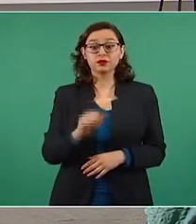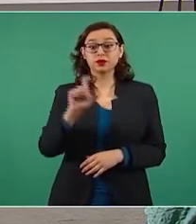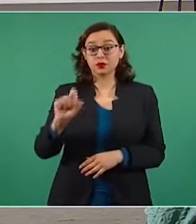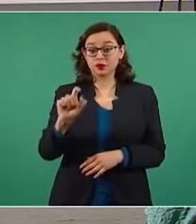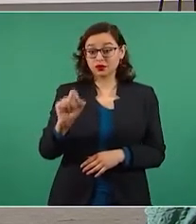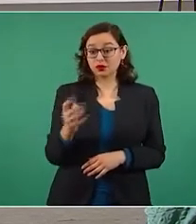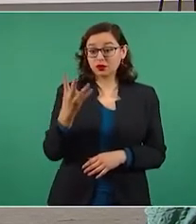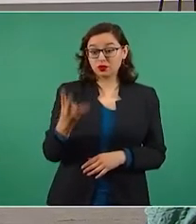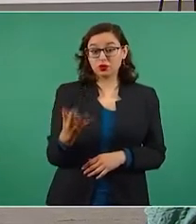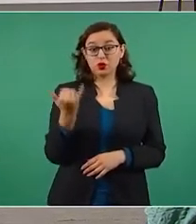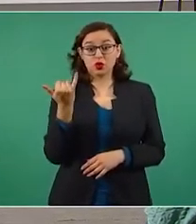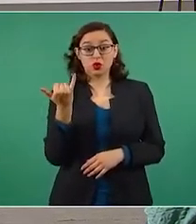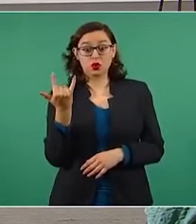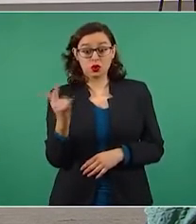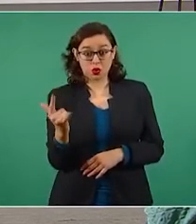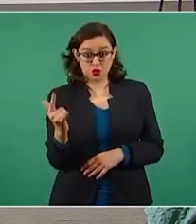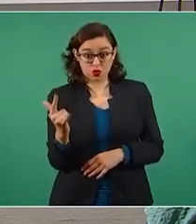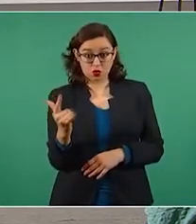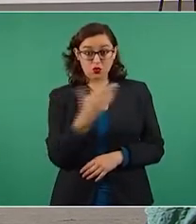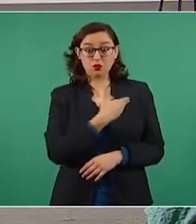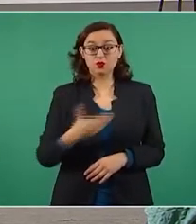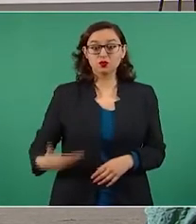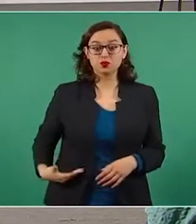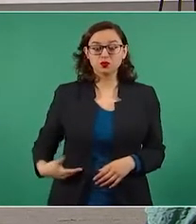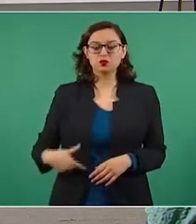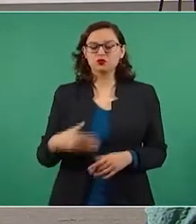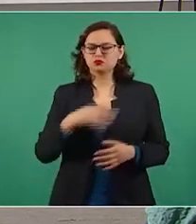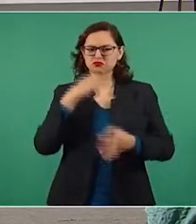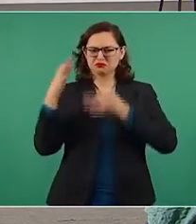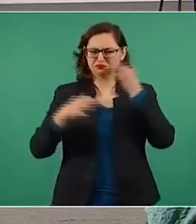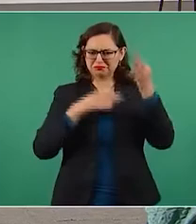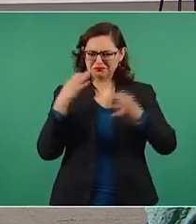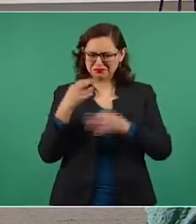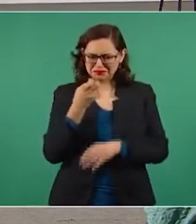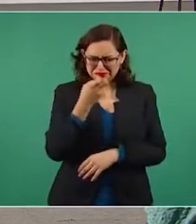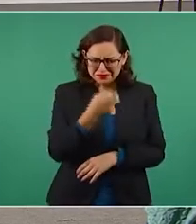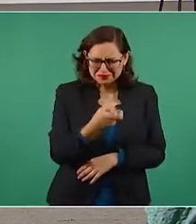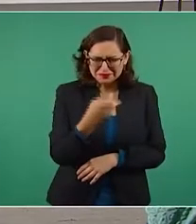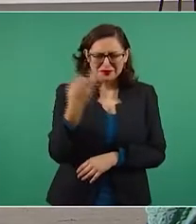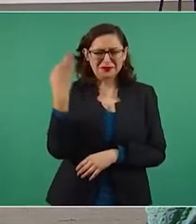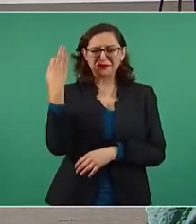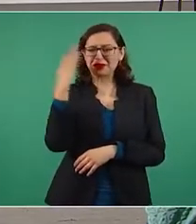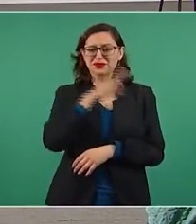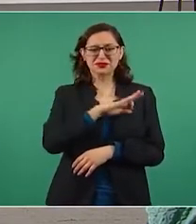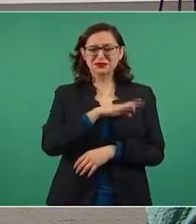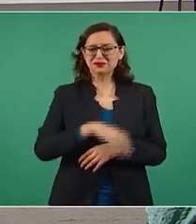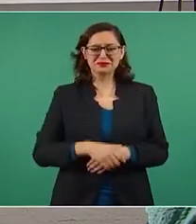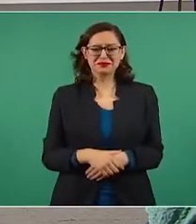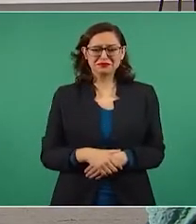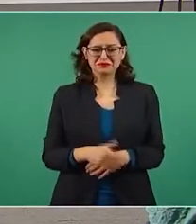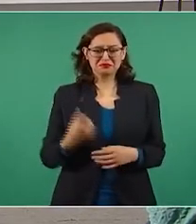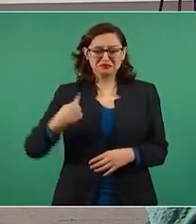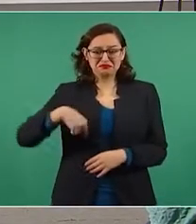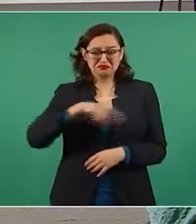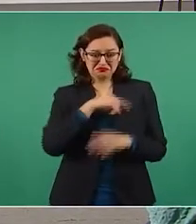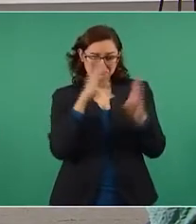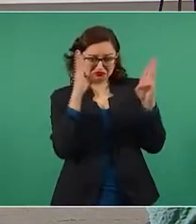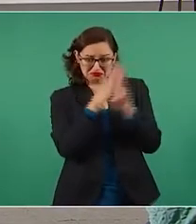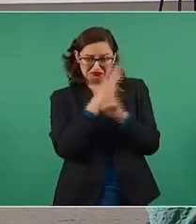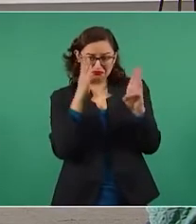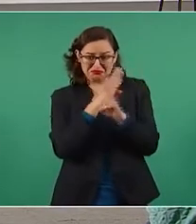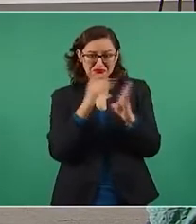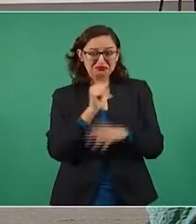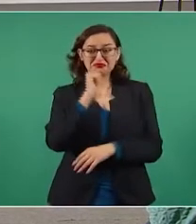que es falso que se investigue y espía a los reporteros y columnistas, ya que no hay necesidad, porque sabemos quiénes son.